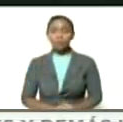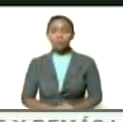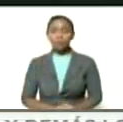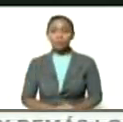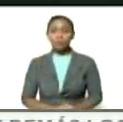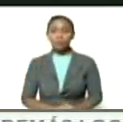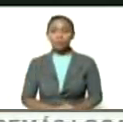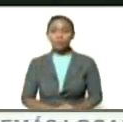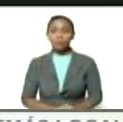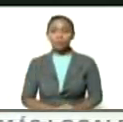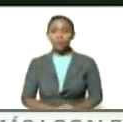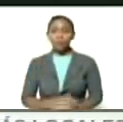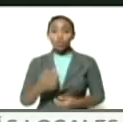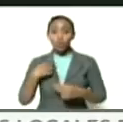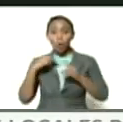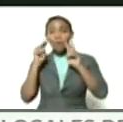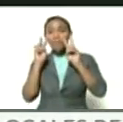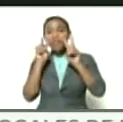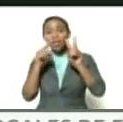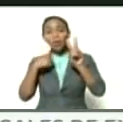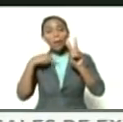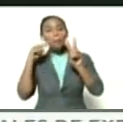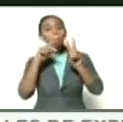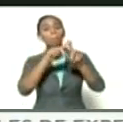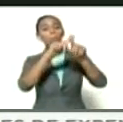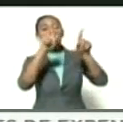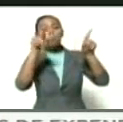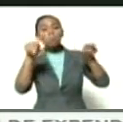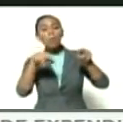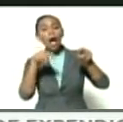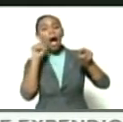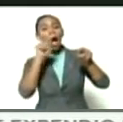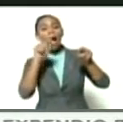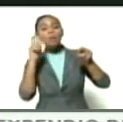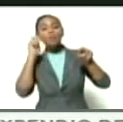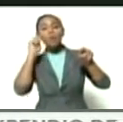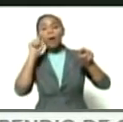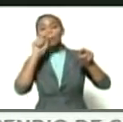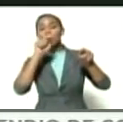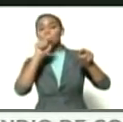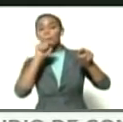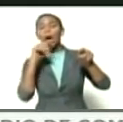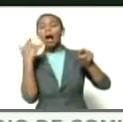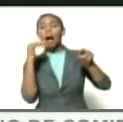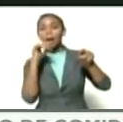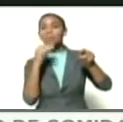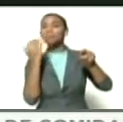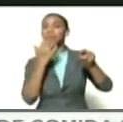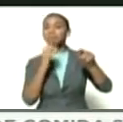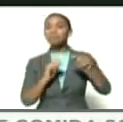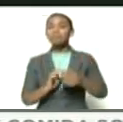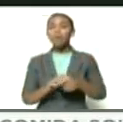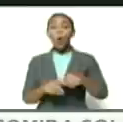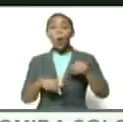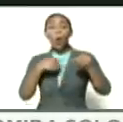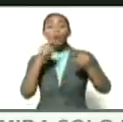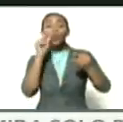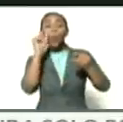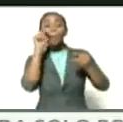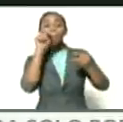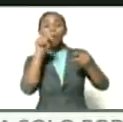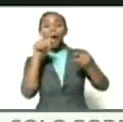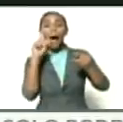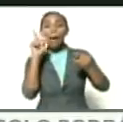aquí los estoy viendo a todos mira Magali Viña vale por allá anda Magalita Nelson Ruiz el